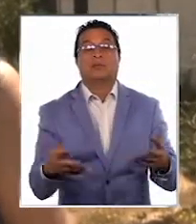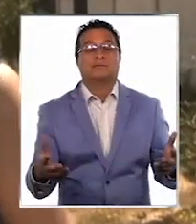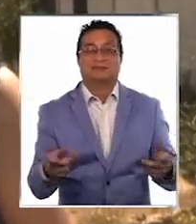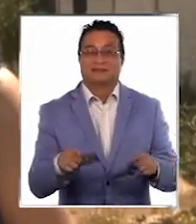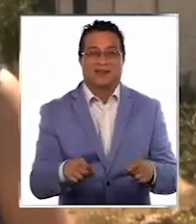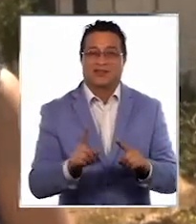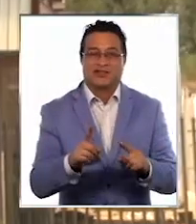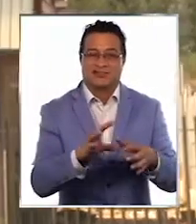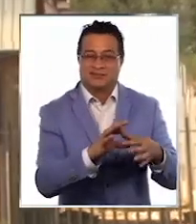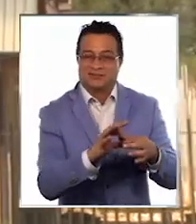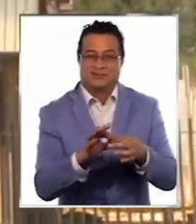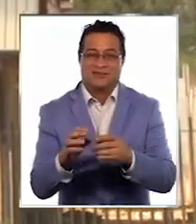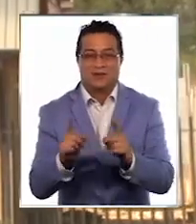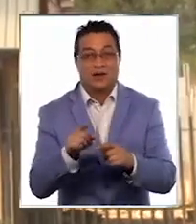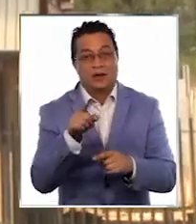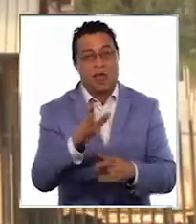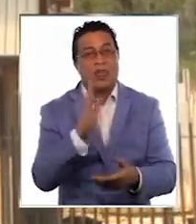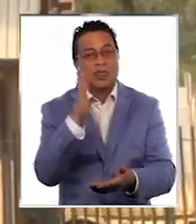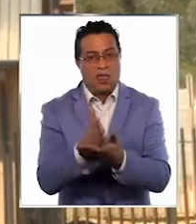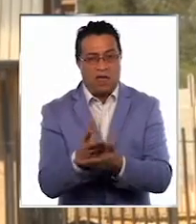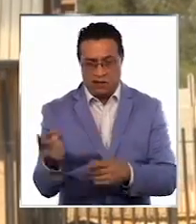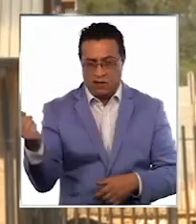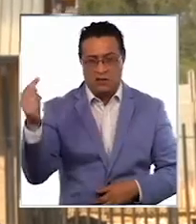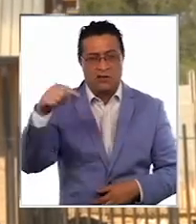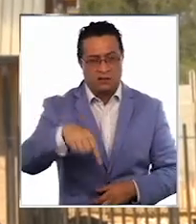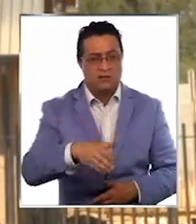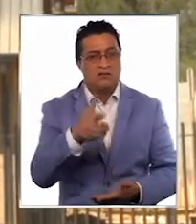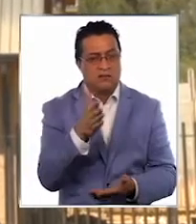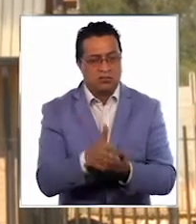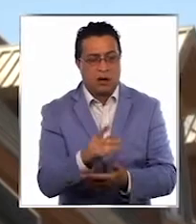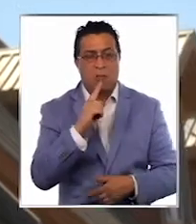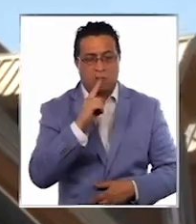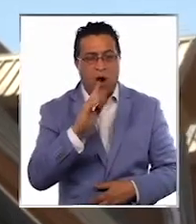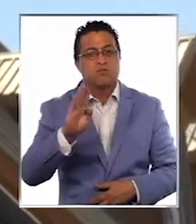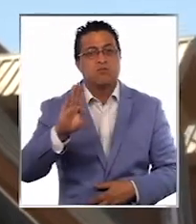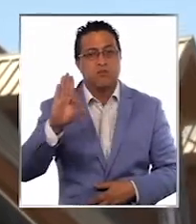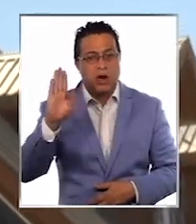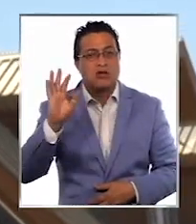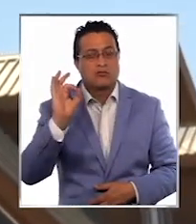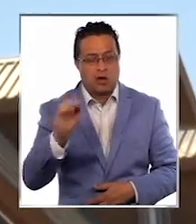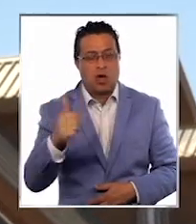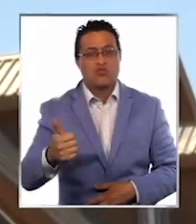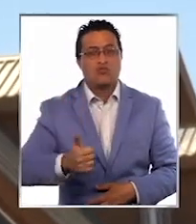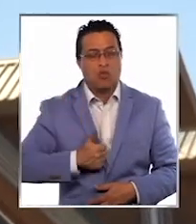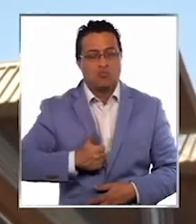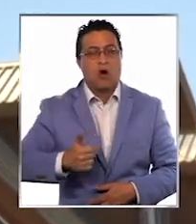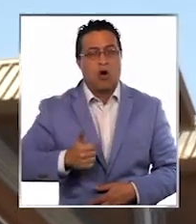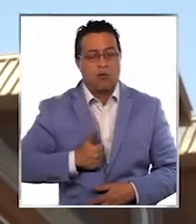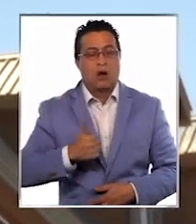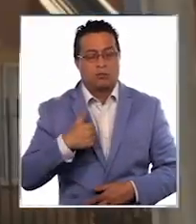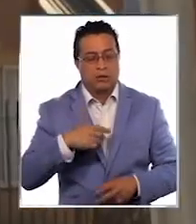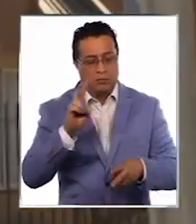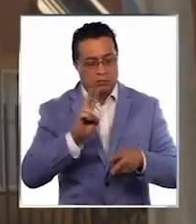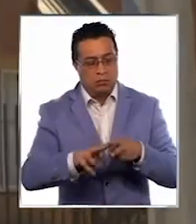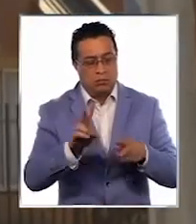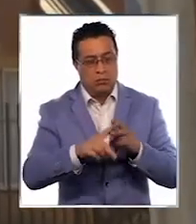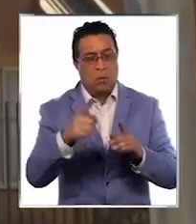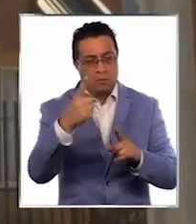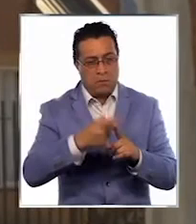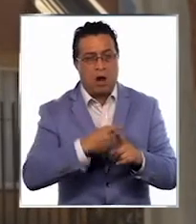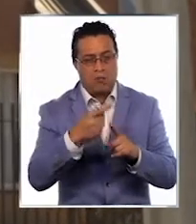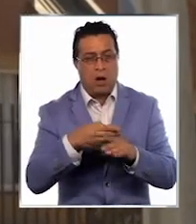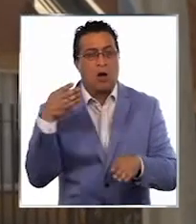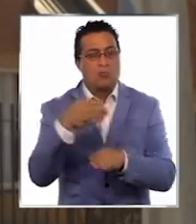es, no se trata de eso. Ellos tienen que estar aquí. Ellos nos prometieron que nos iban a cumplir, que se iban a acercar mes a mes acá.